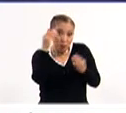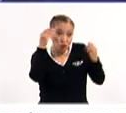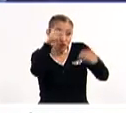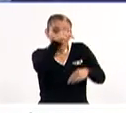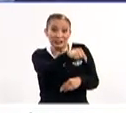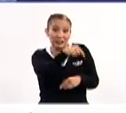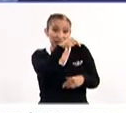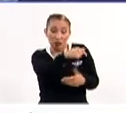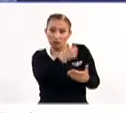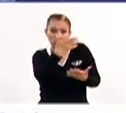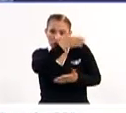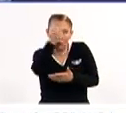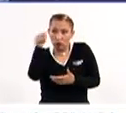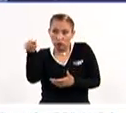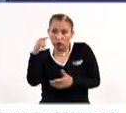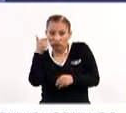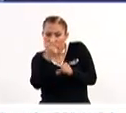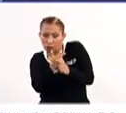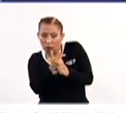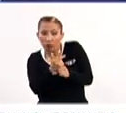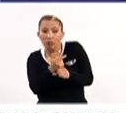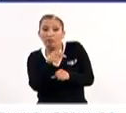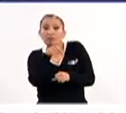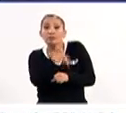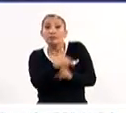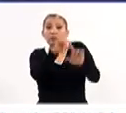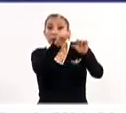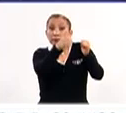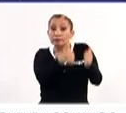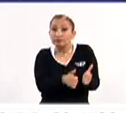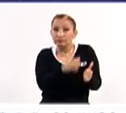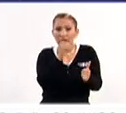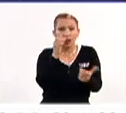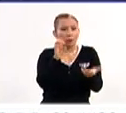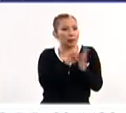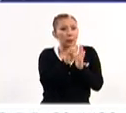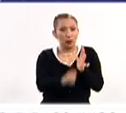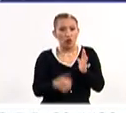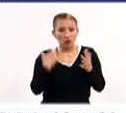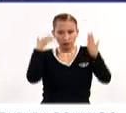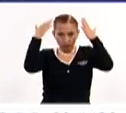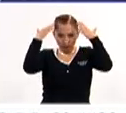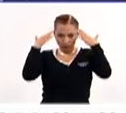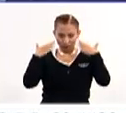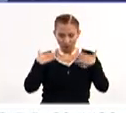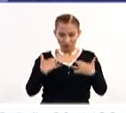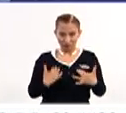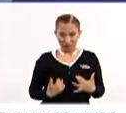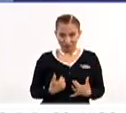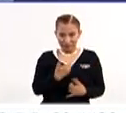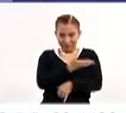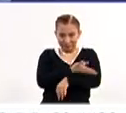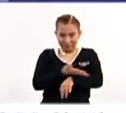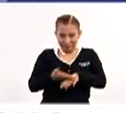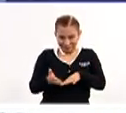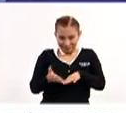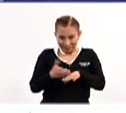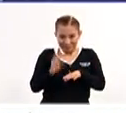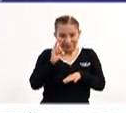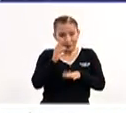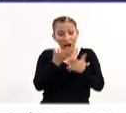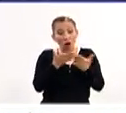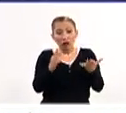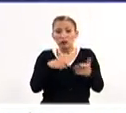museo, yo no sé si tú te has dado cuenta, pero este arte, todo tipo, por ejemplo, hablando del reboso en particular, hoy en día